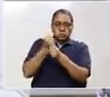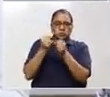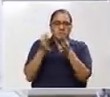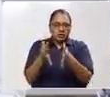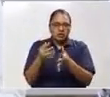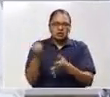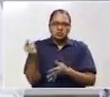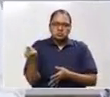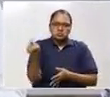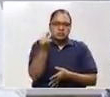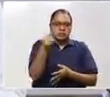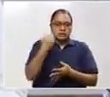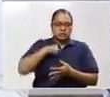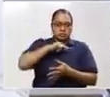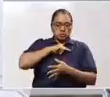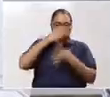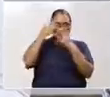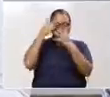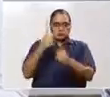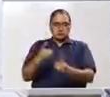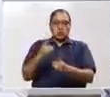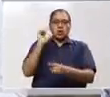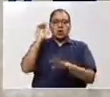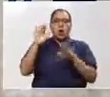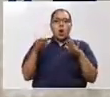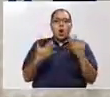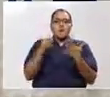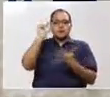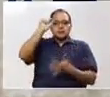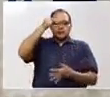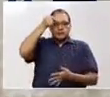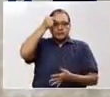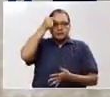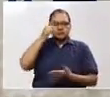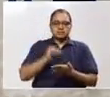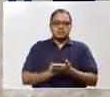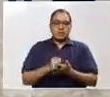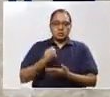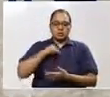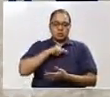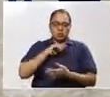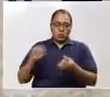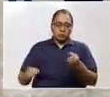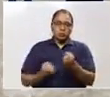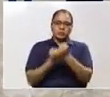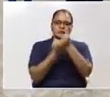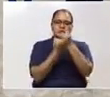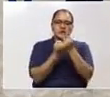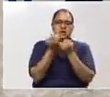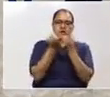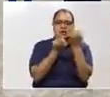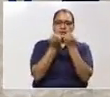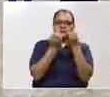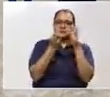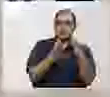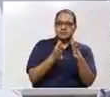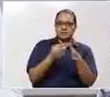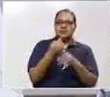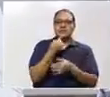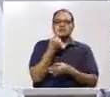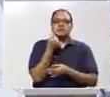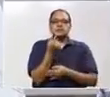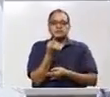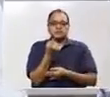hemos tomado la decisión como gobierno de apoyar la micro, pequeña y mediana empresa, que es la que